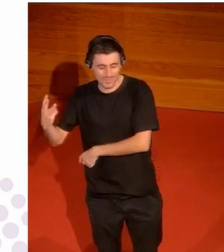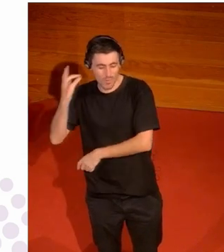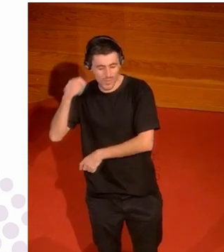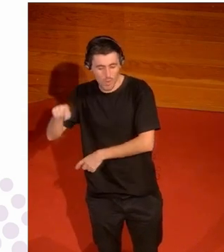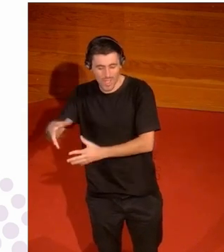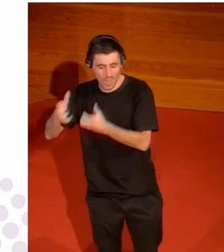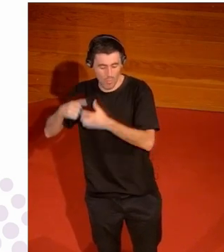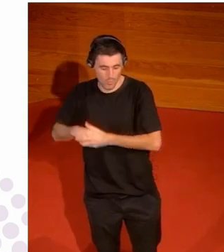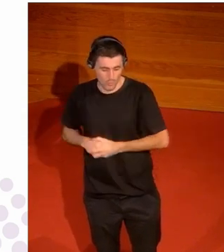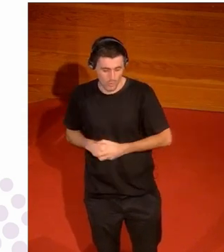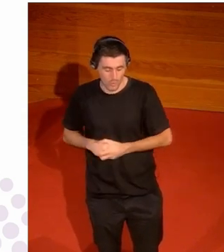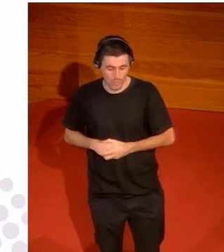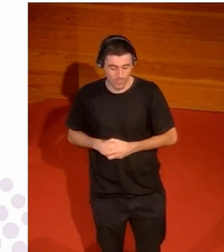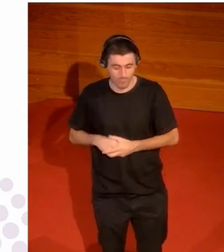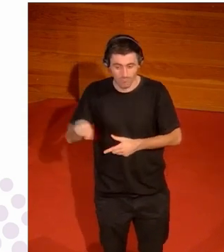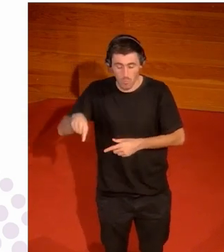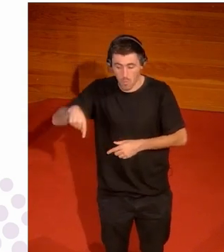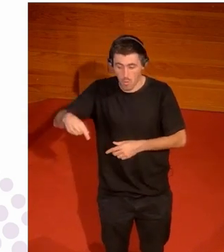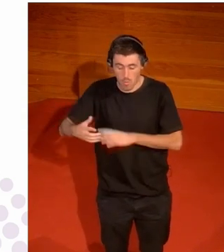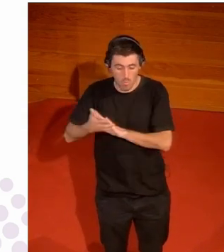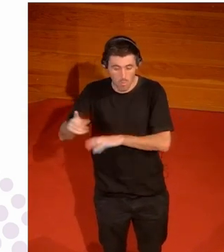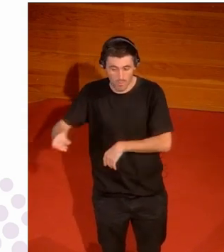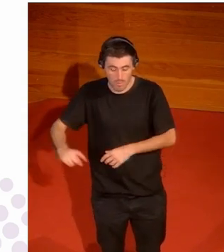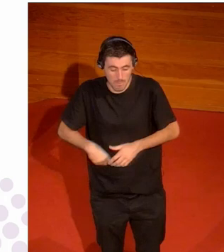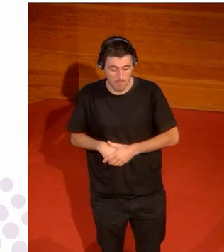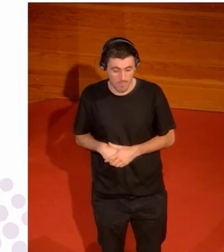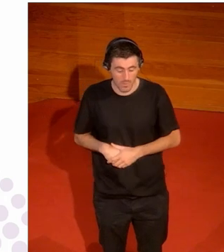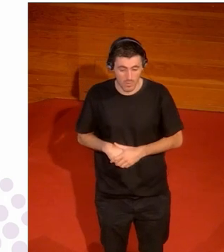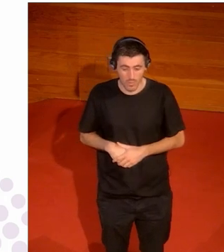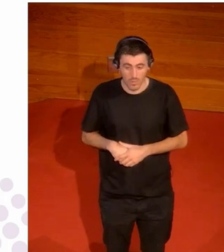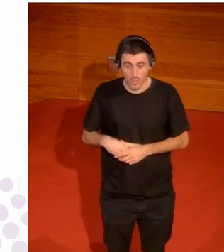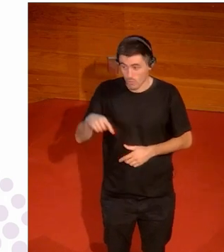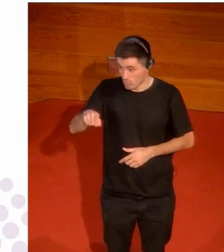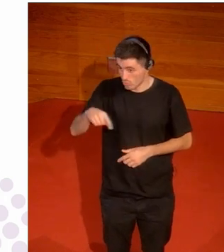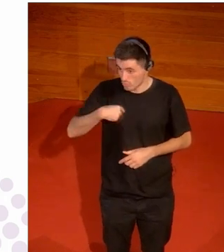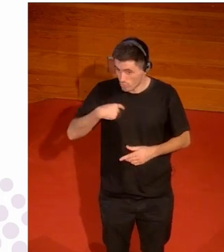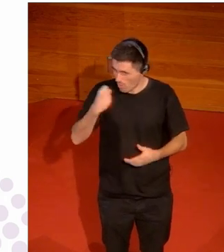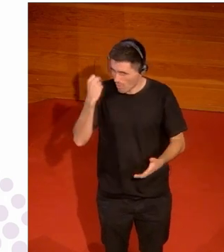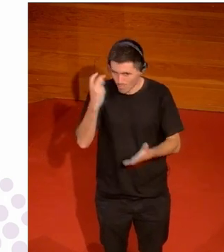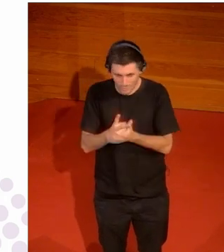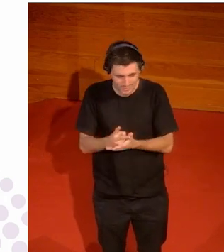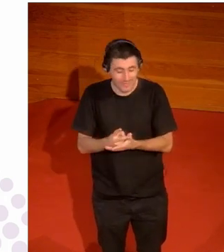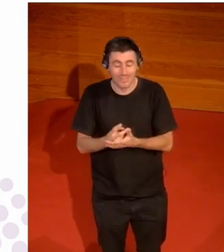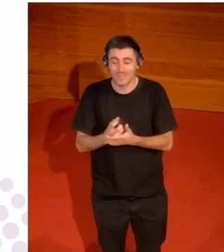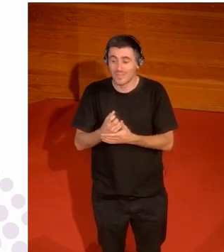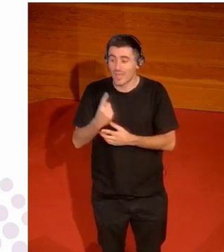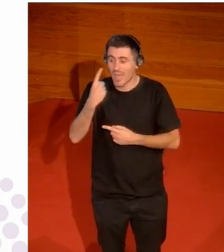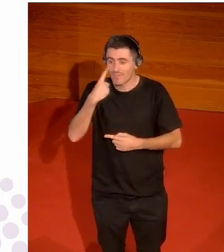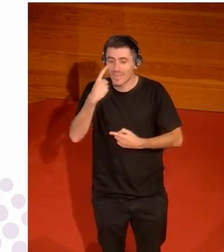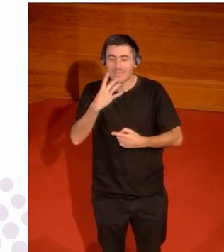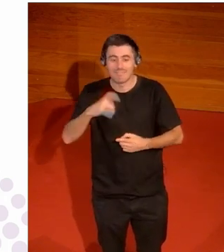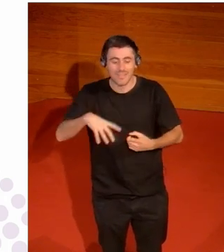campeón del mundo hoy le pago el aperitivo a alguien que encuentre en un periódico algo de esto sin embargo estamos